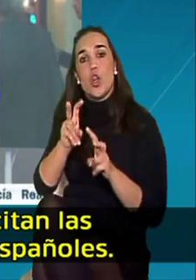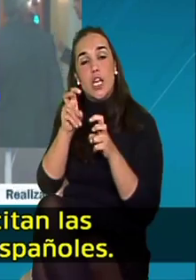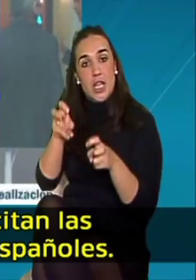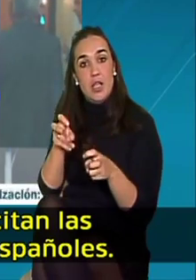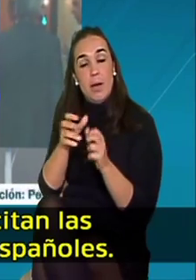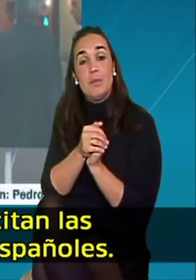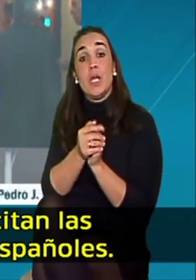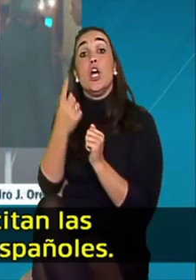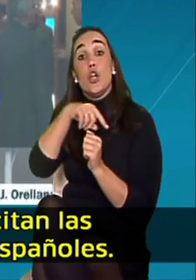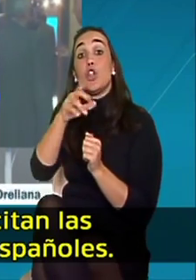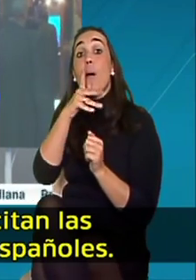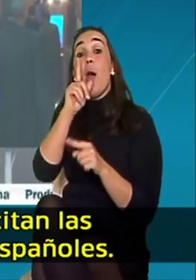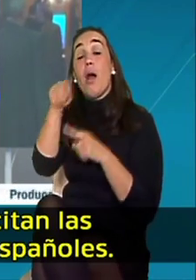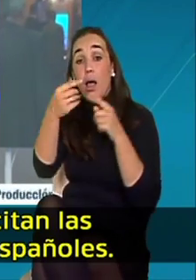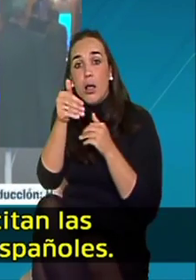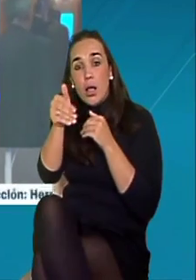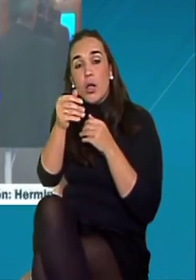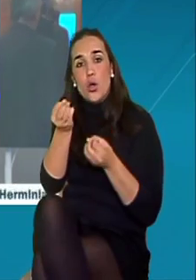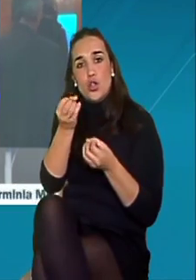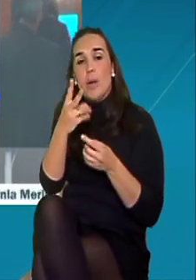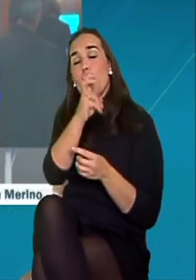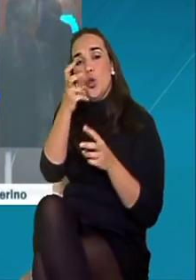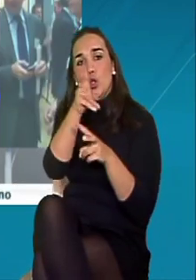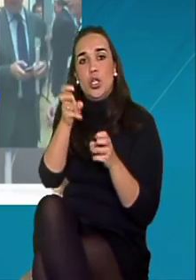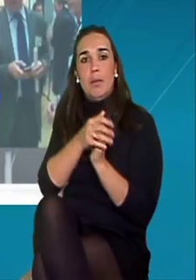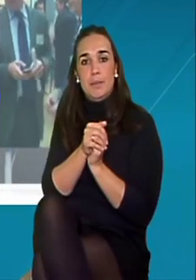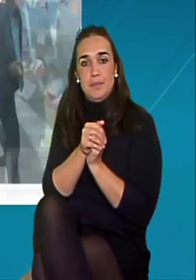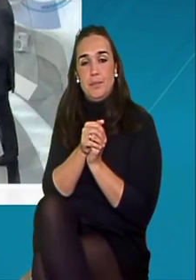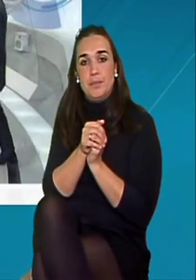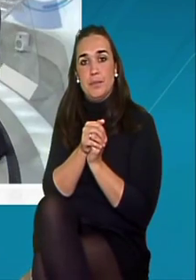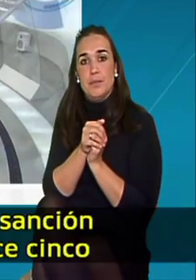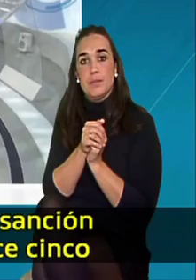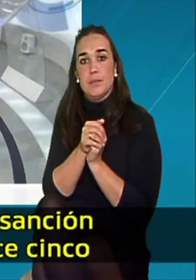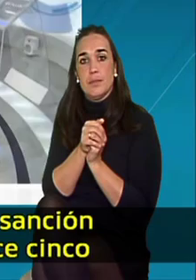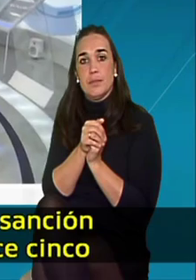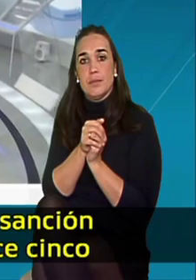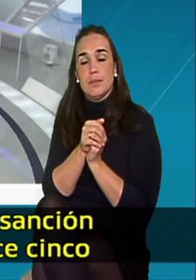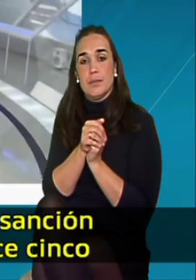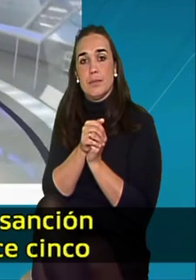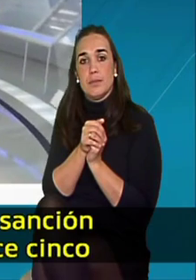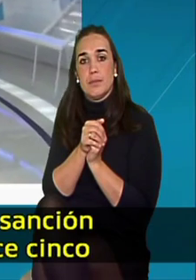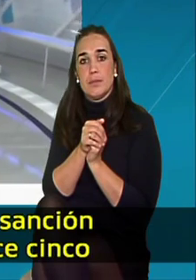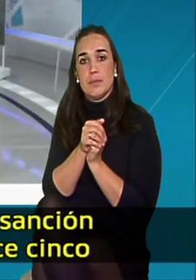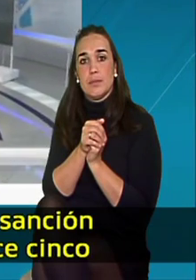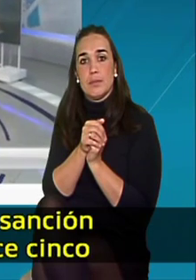iniciativas. Nos vamos a contar enseguida con otros asuntos. ¡Antonio!